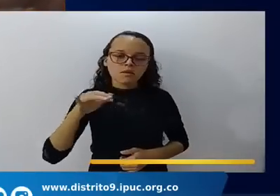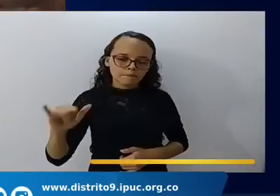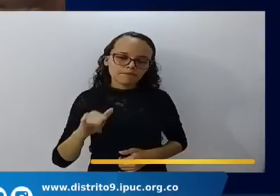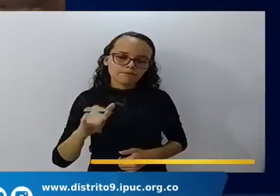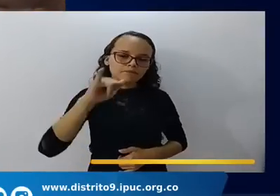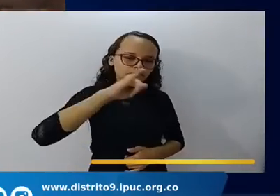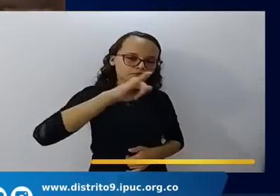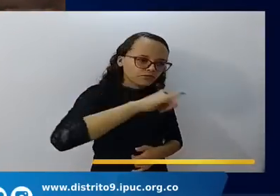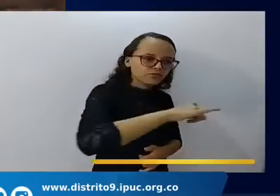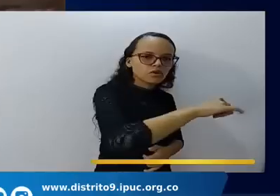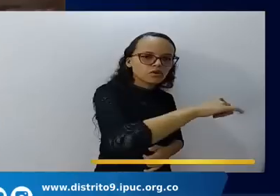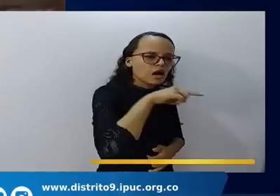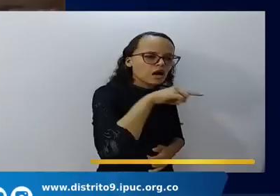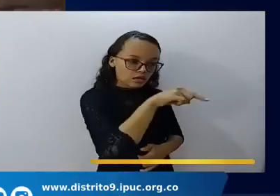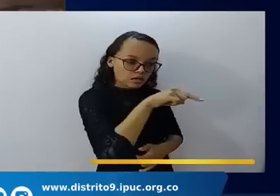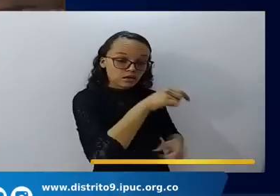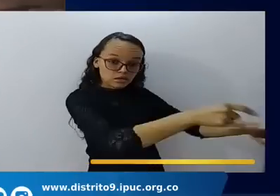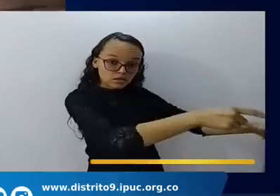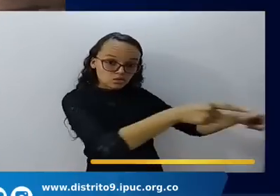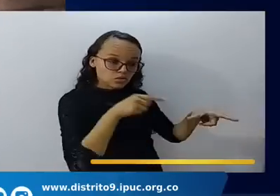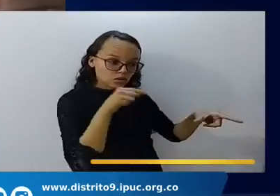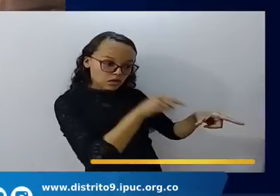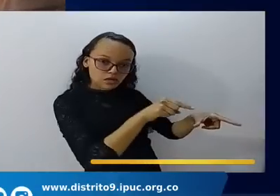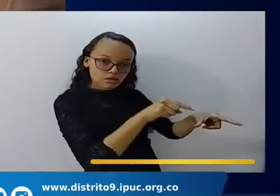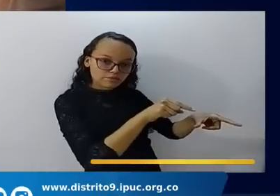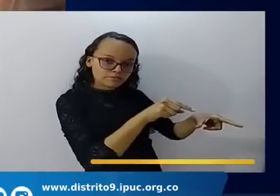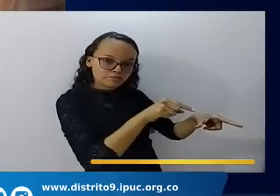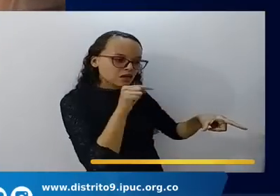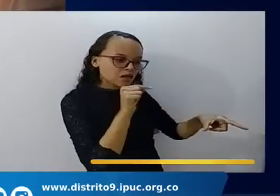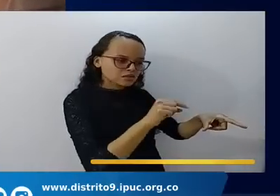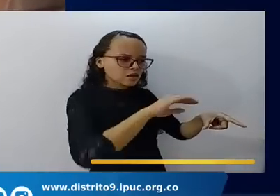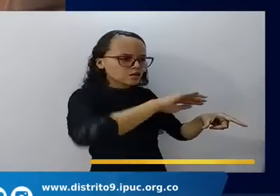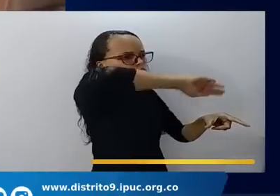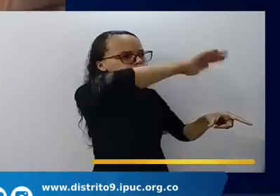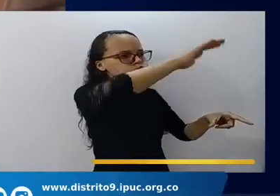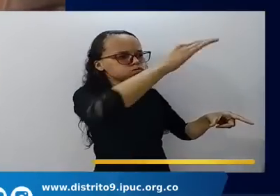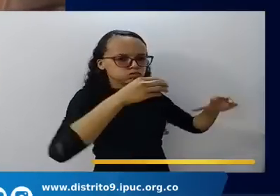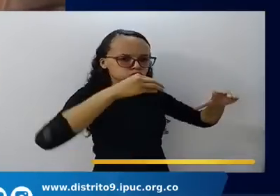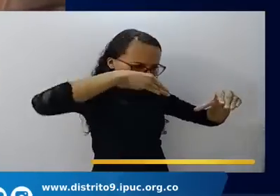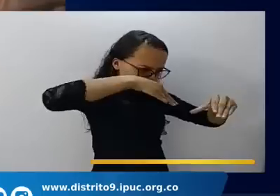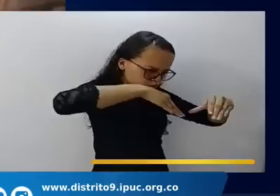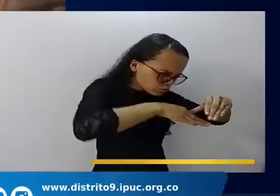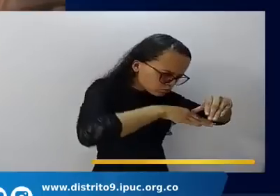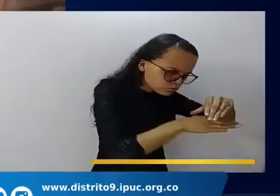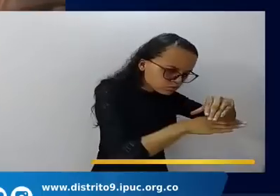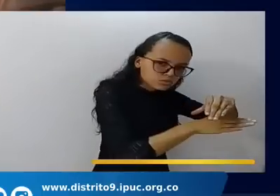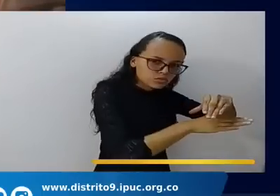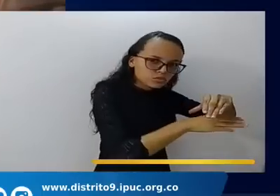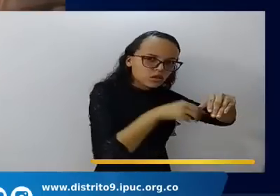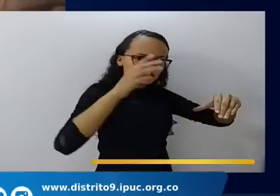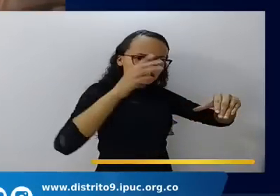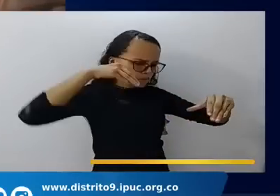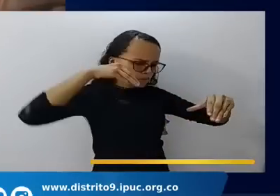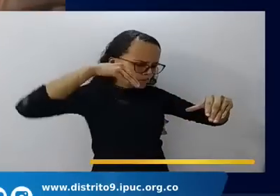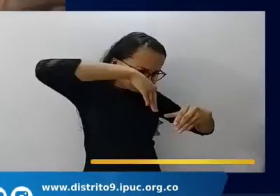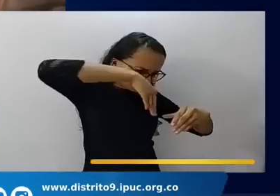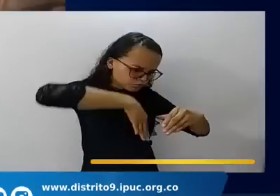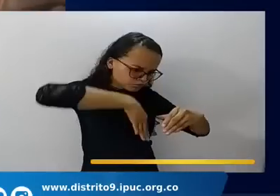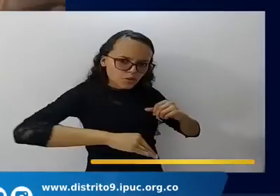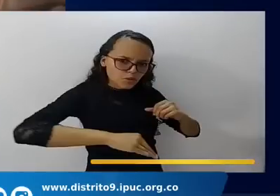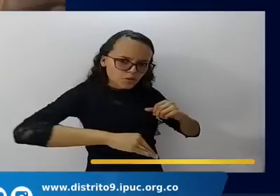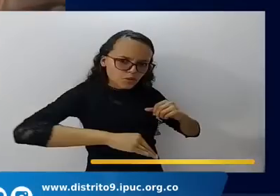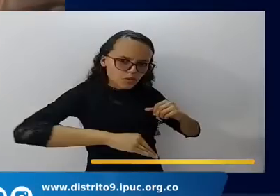allá estuve en Roma y usted sabe que son las catacumbas son unos túneles que van